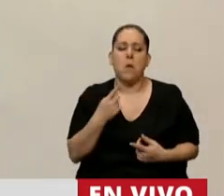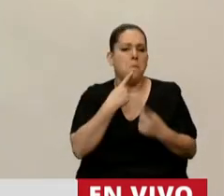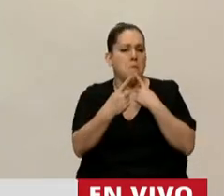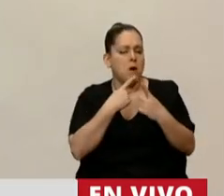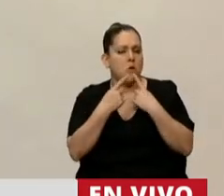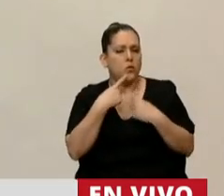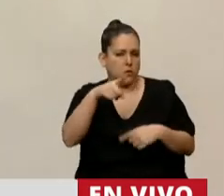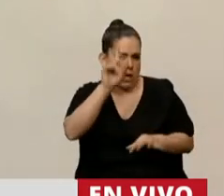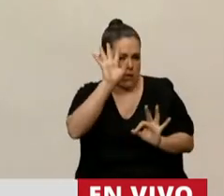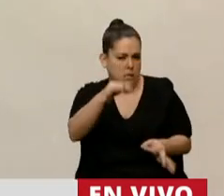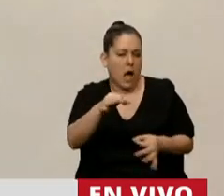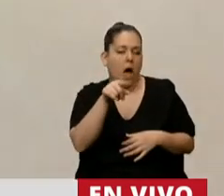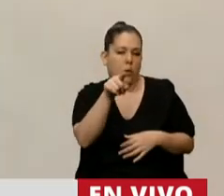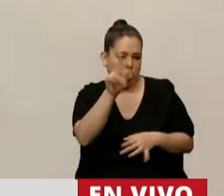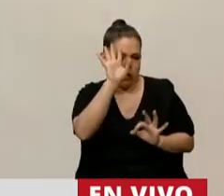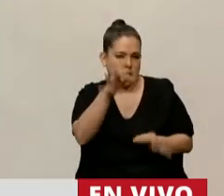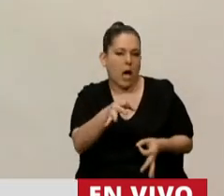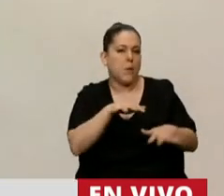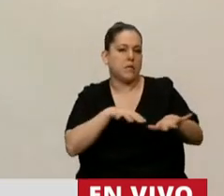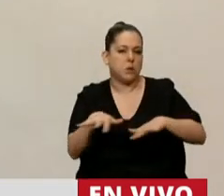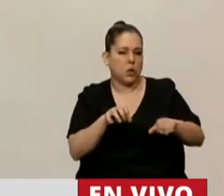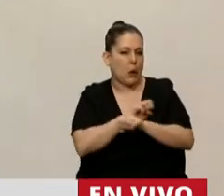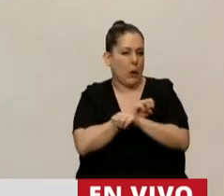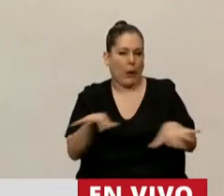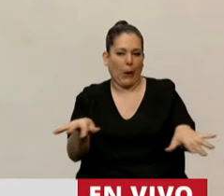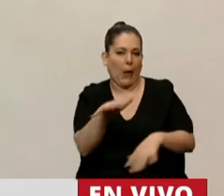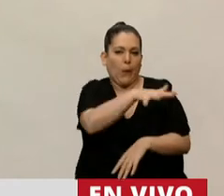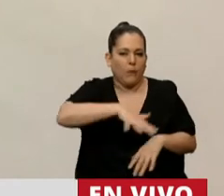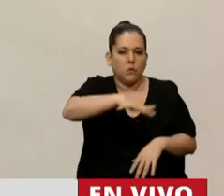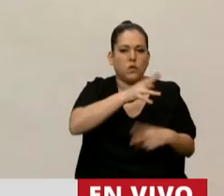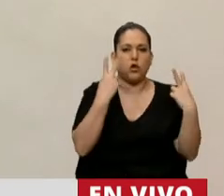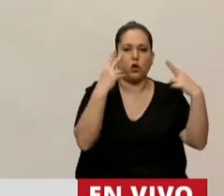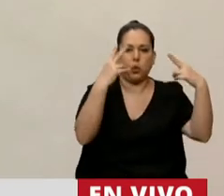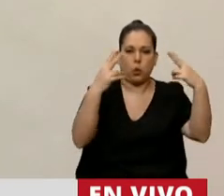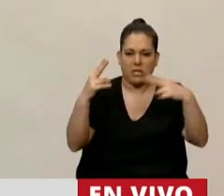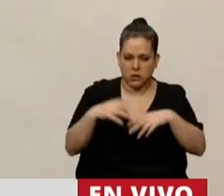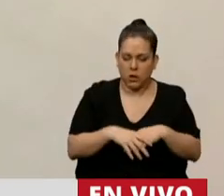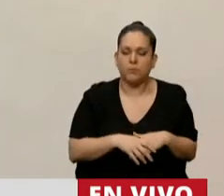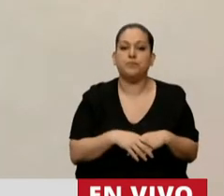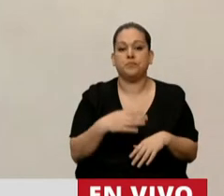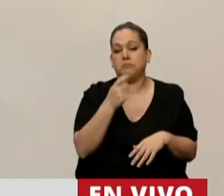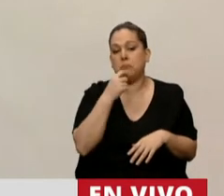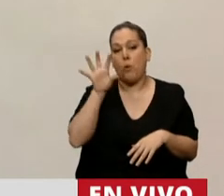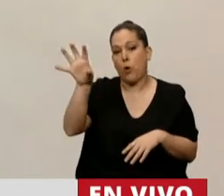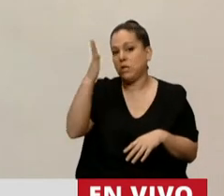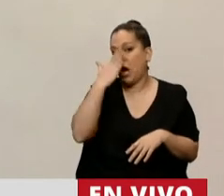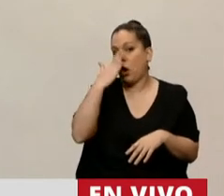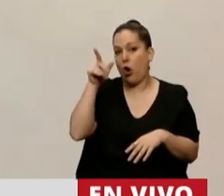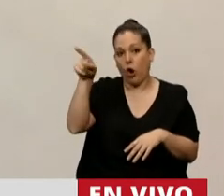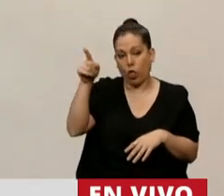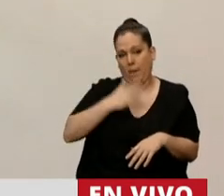usted sabe la grave situación que atraviesa el sector turístico de la Argentina. Córdoba, que es una